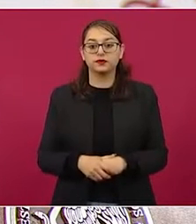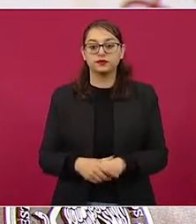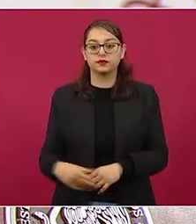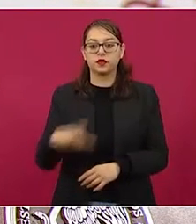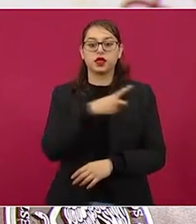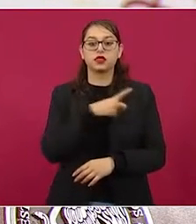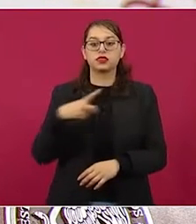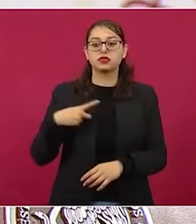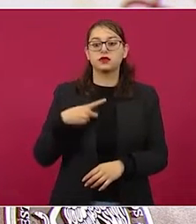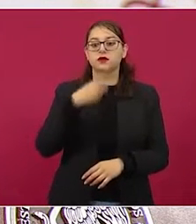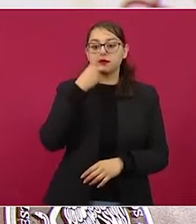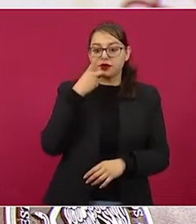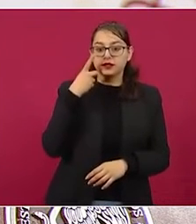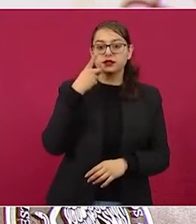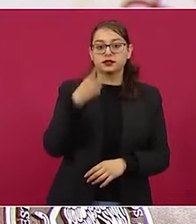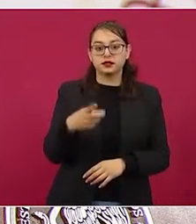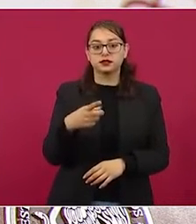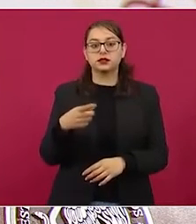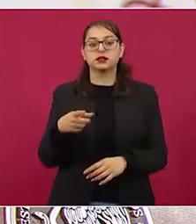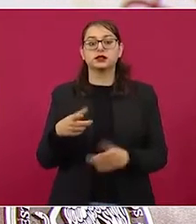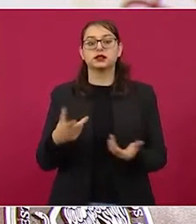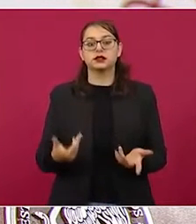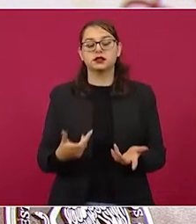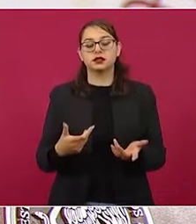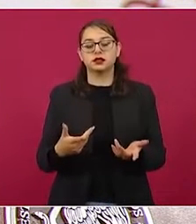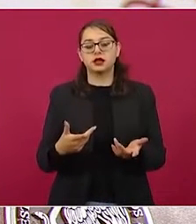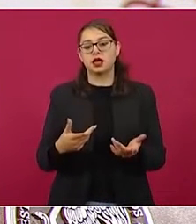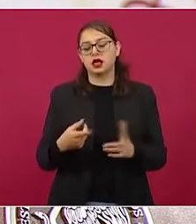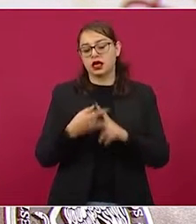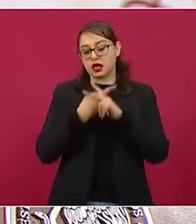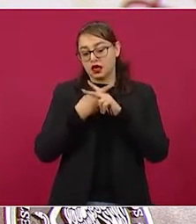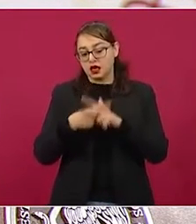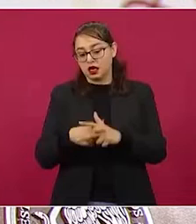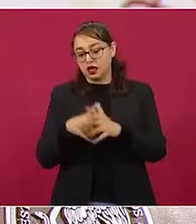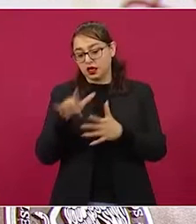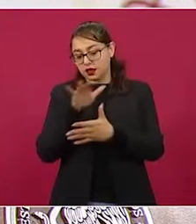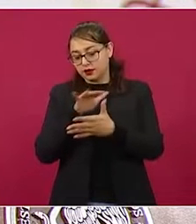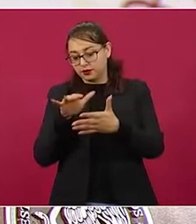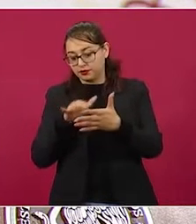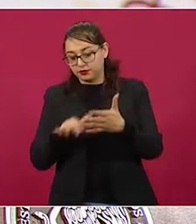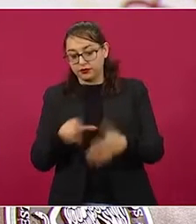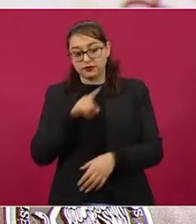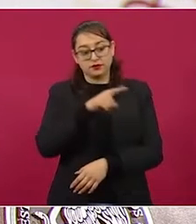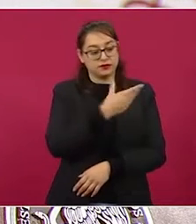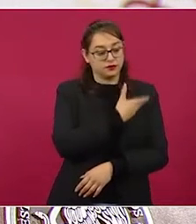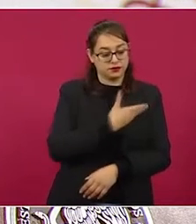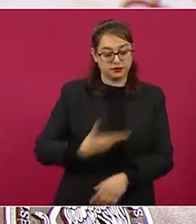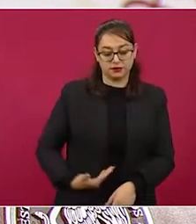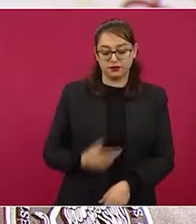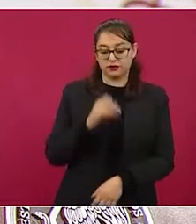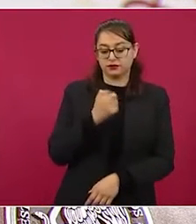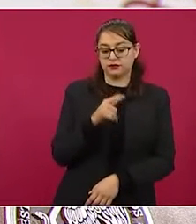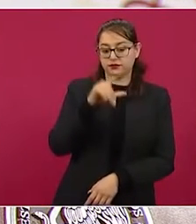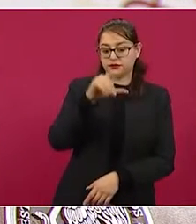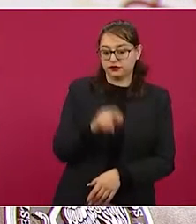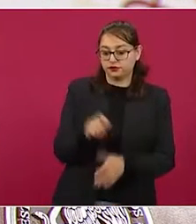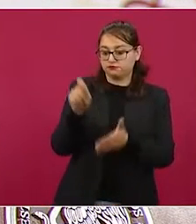texto del presidente de la República en donde justamente